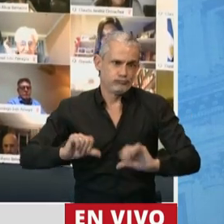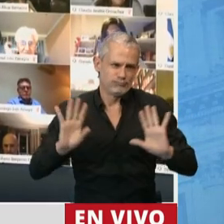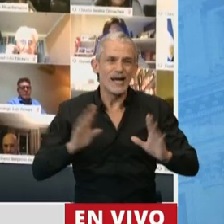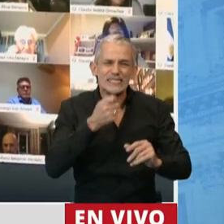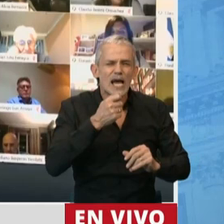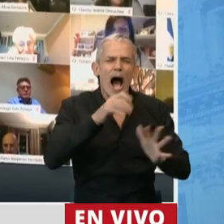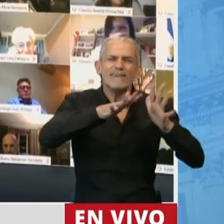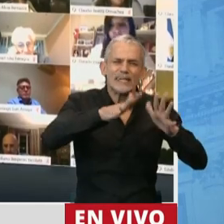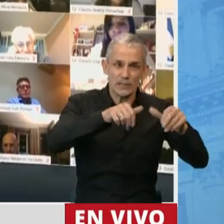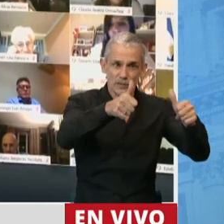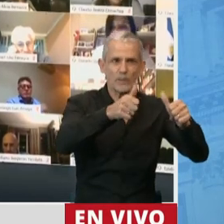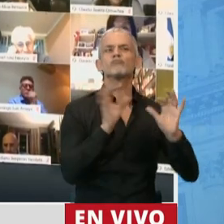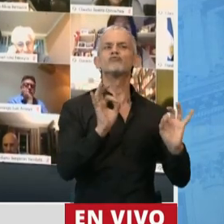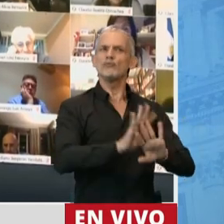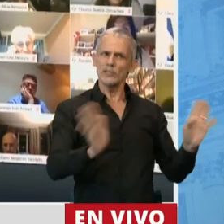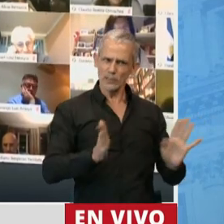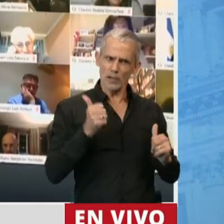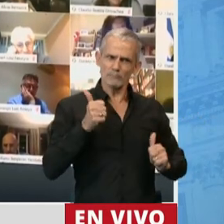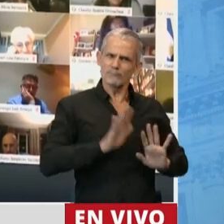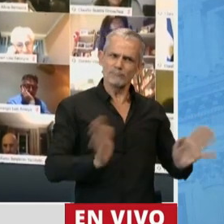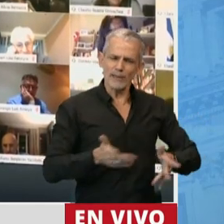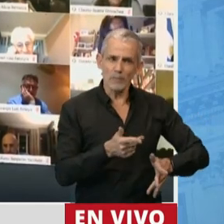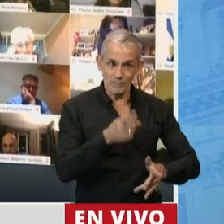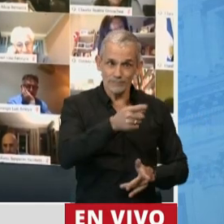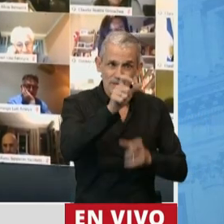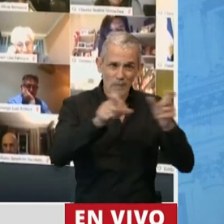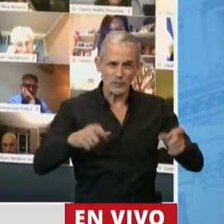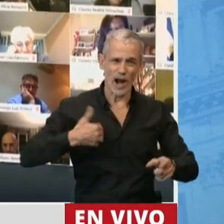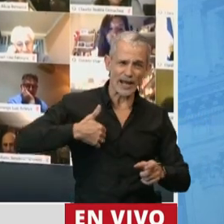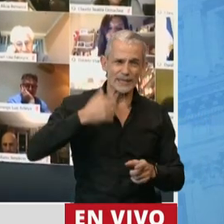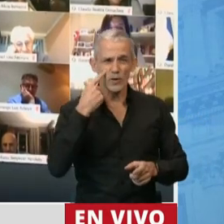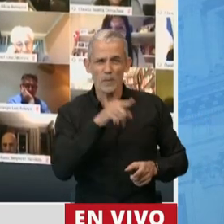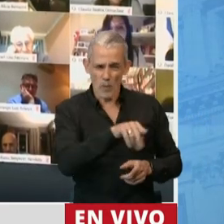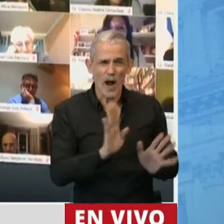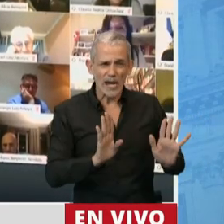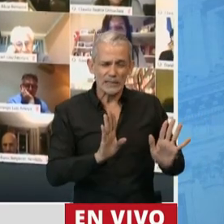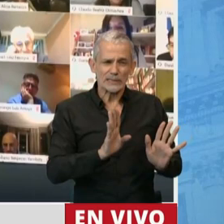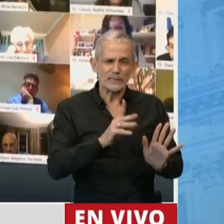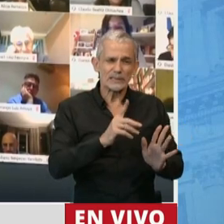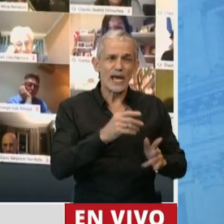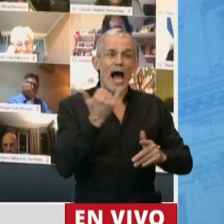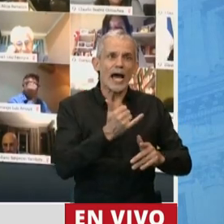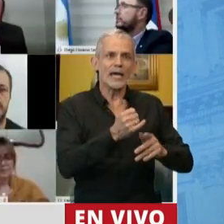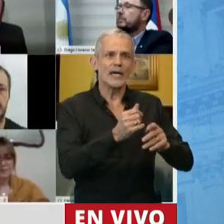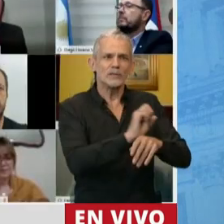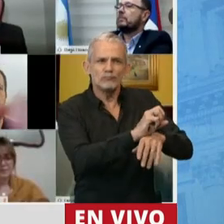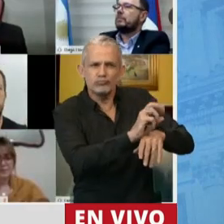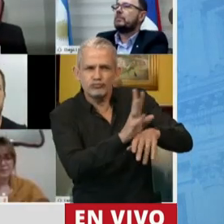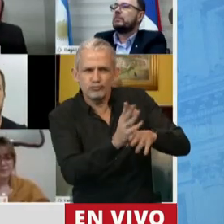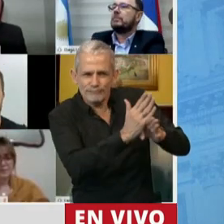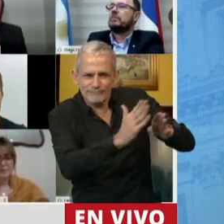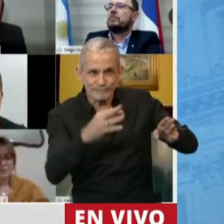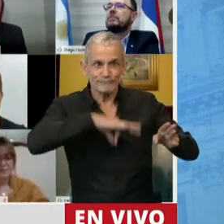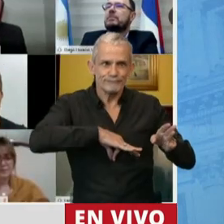sirve algunas veces, vale la pena que aquellas argentinas y aquellos argentinos que han transitado la enfermedad